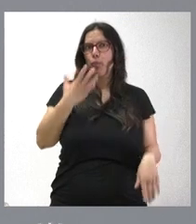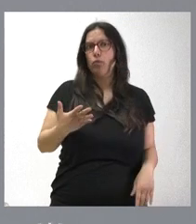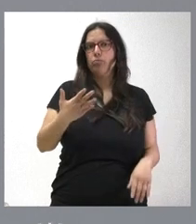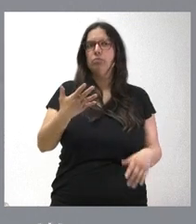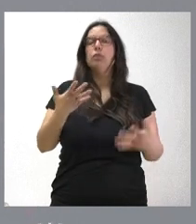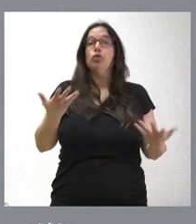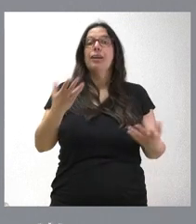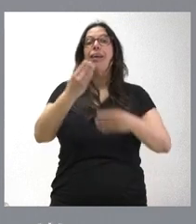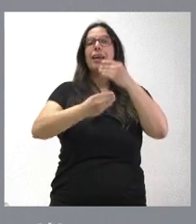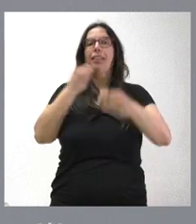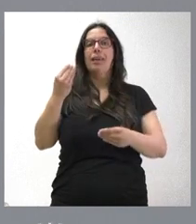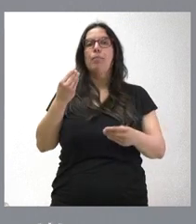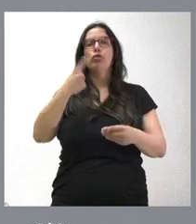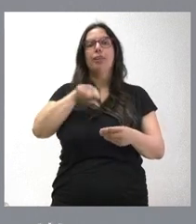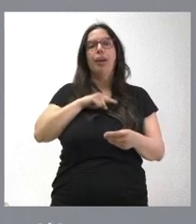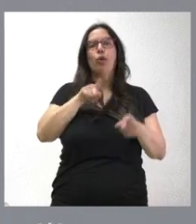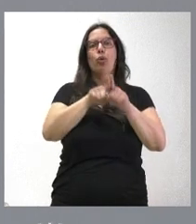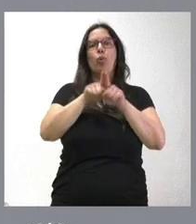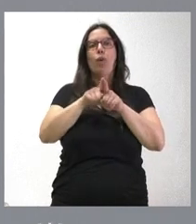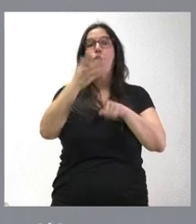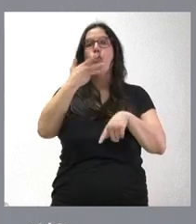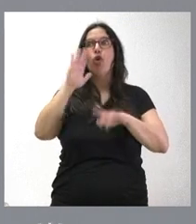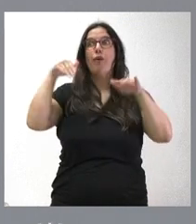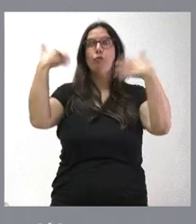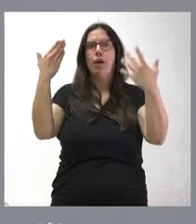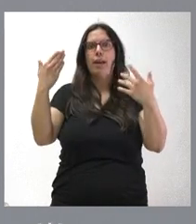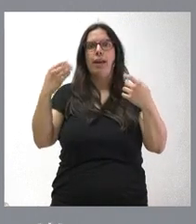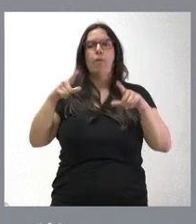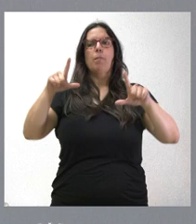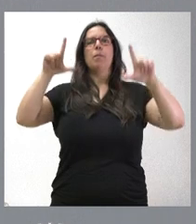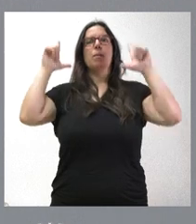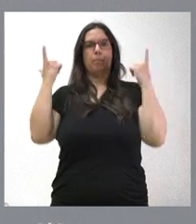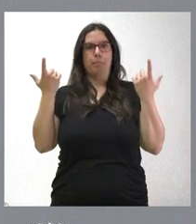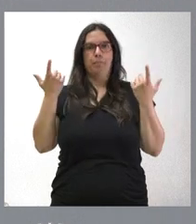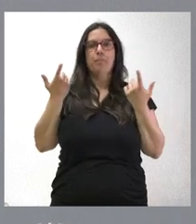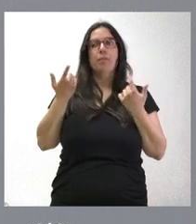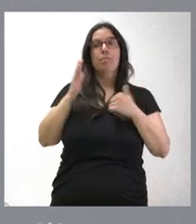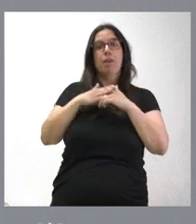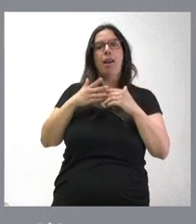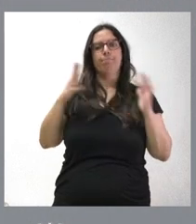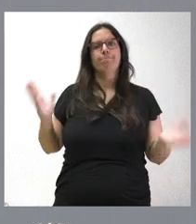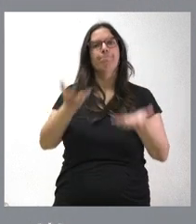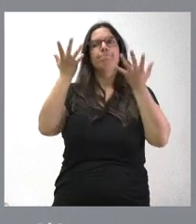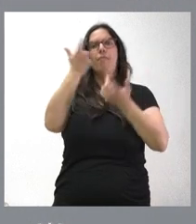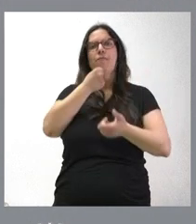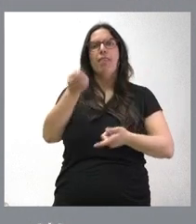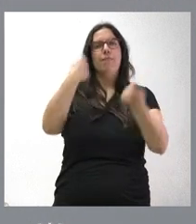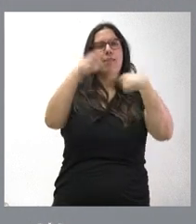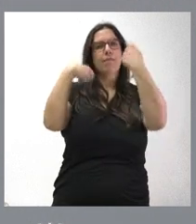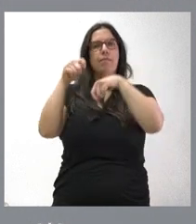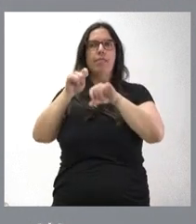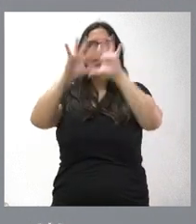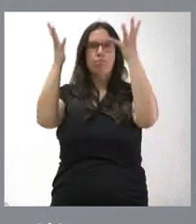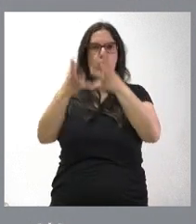Lo que estamos haciendo es fomentar su presencia en el exterior, su presencia internacional, para favorecer, por tanto, la internacionalización de los mismos,